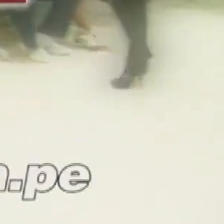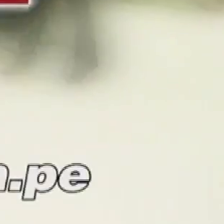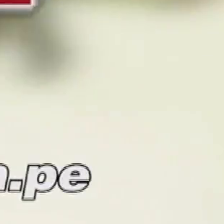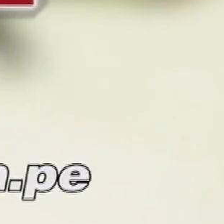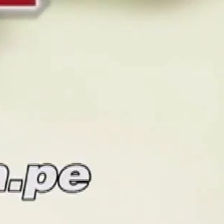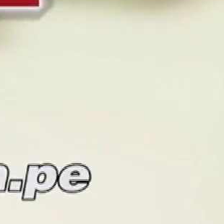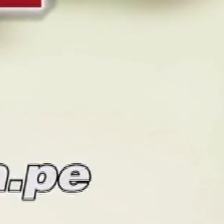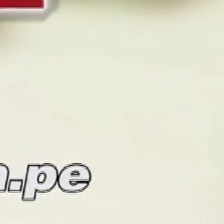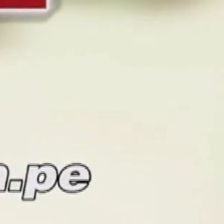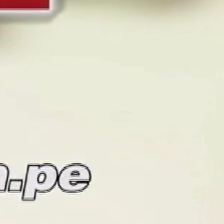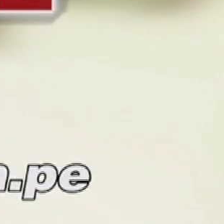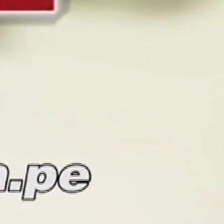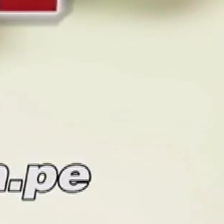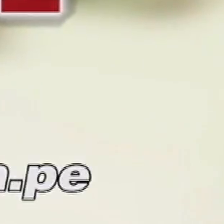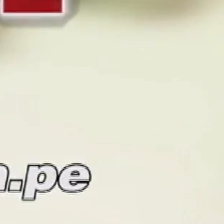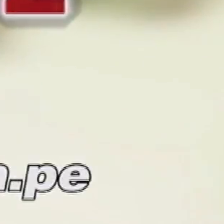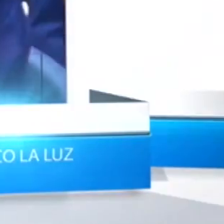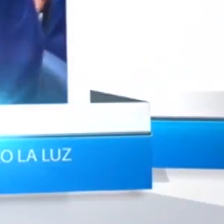luz de tu salud.